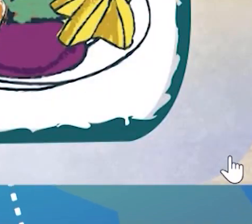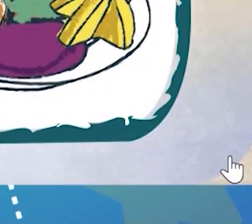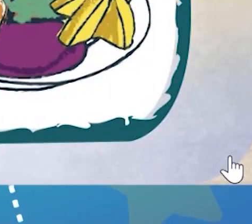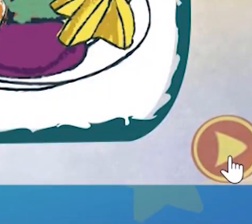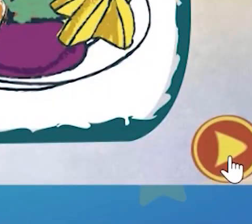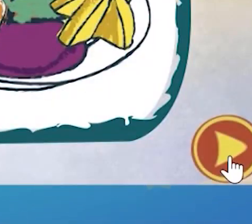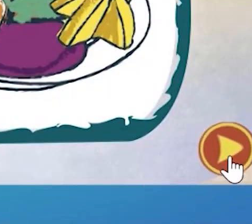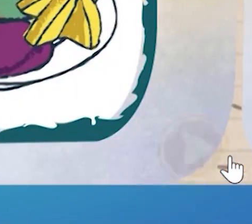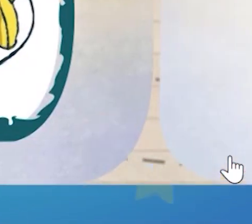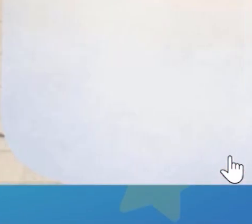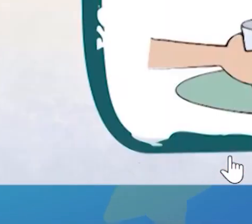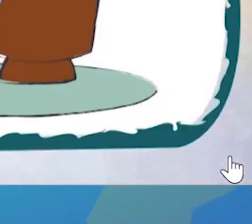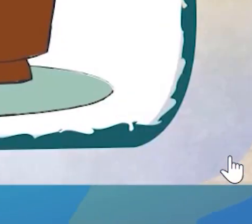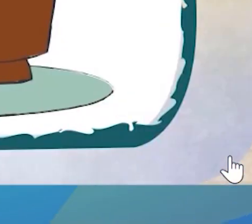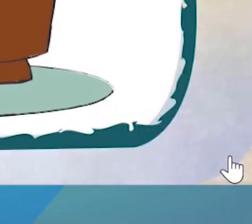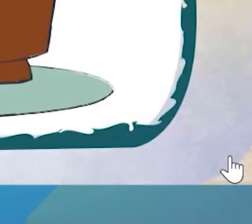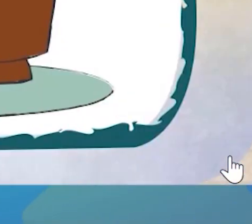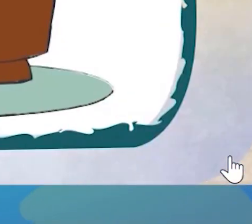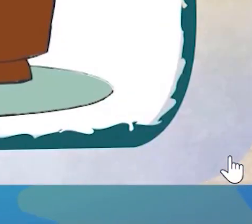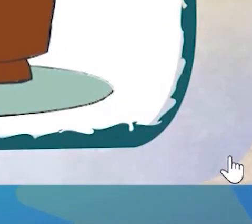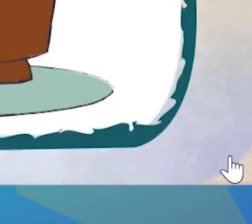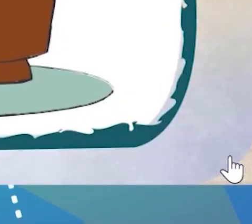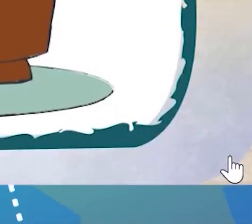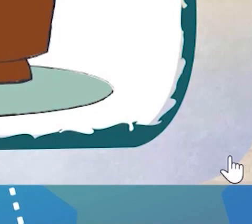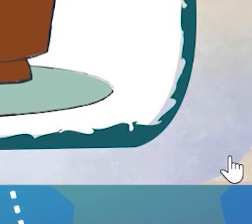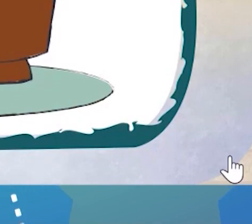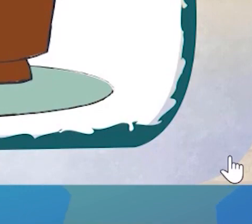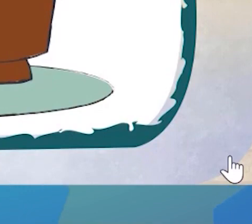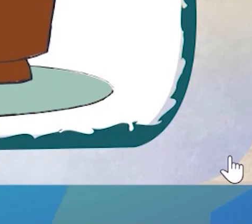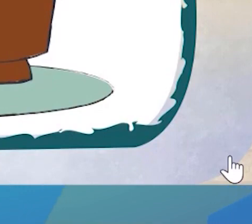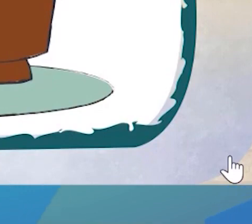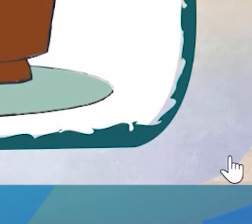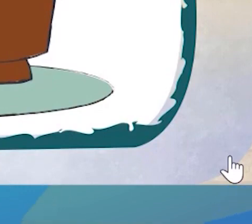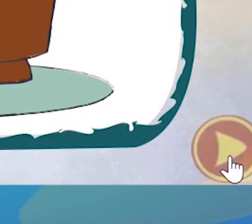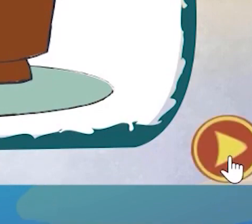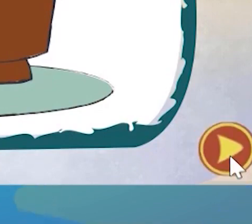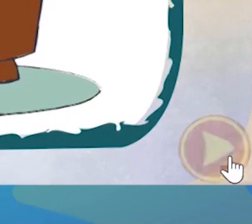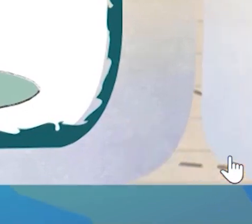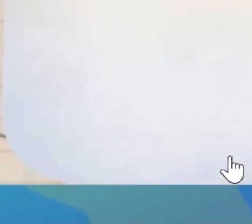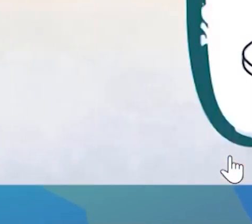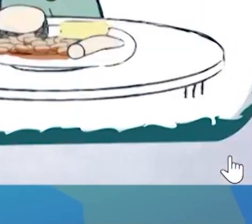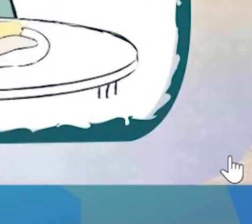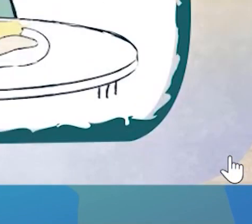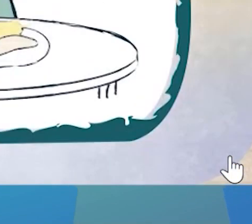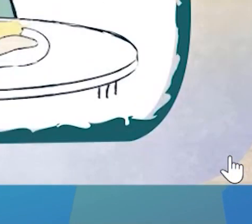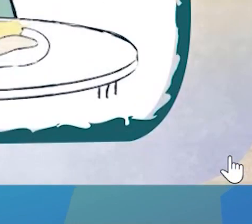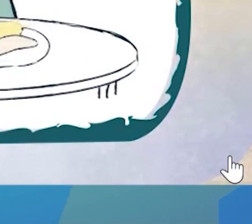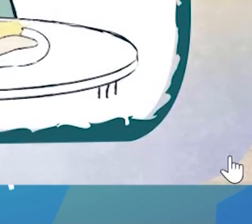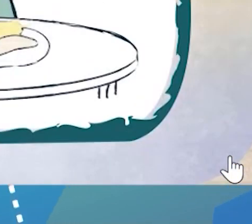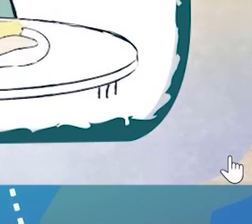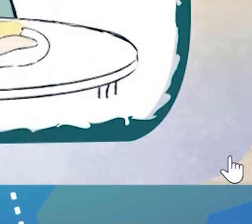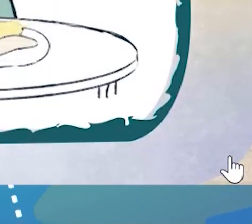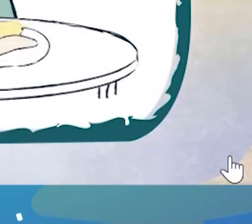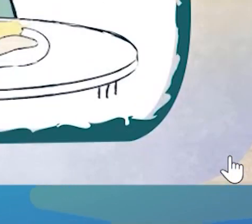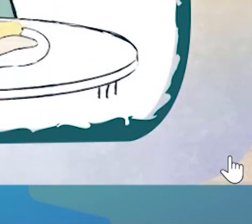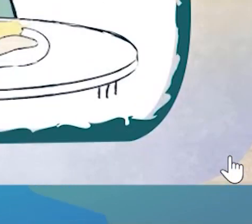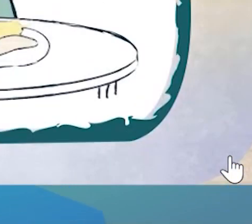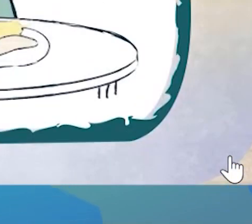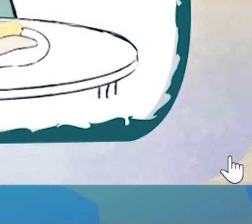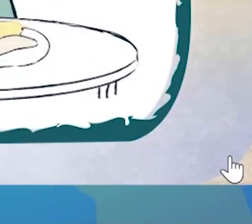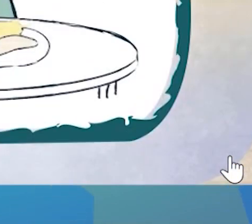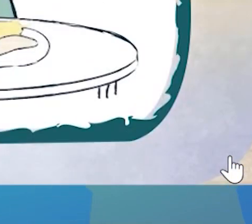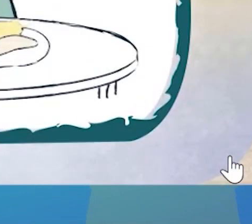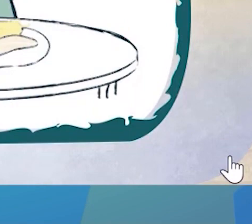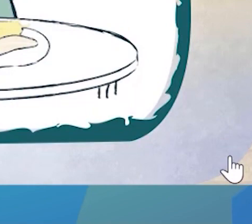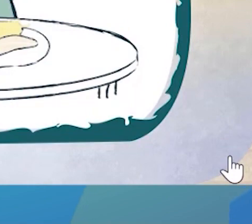frescos. Trata de beber bastante líquido durante el día. Trata de saborear bien la comida,